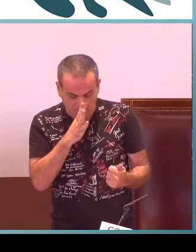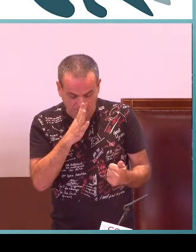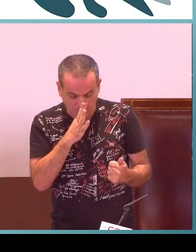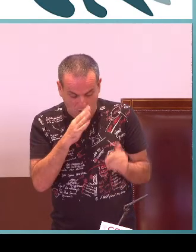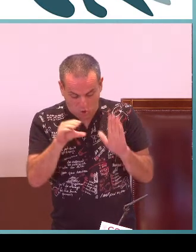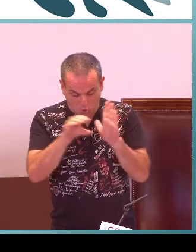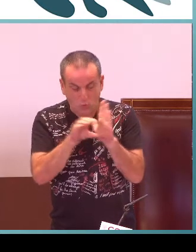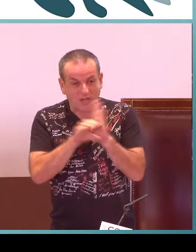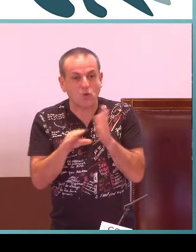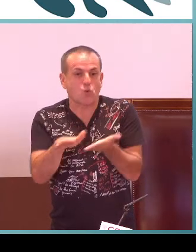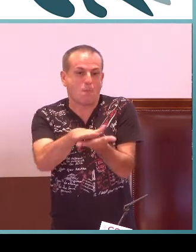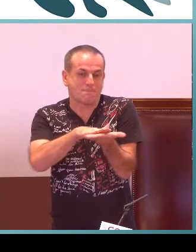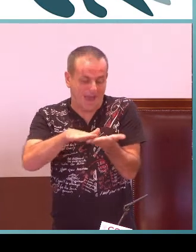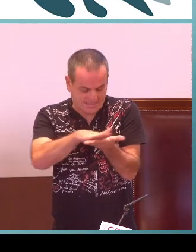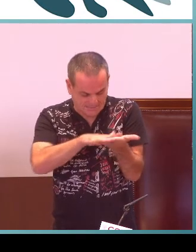28 de febrero